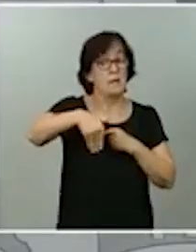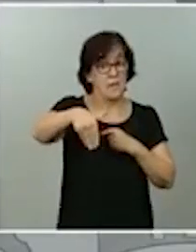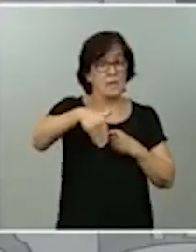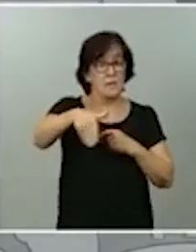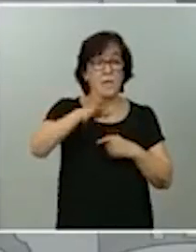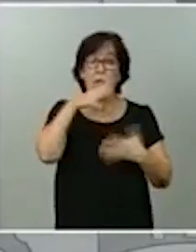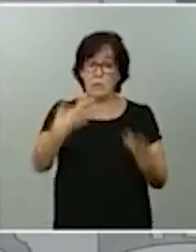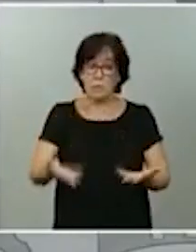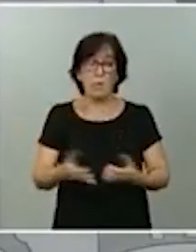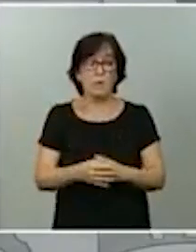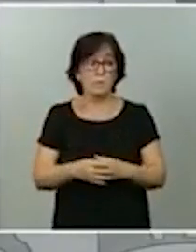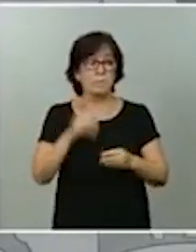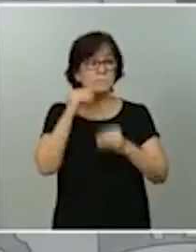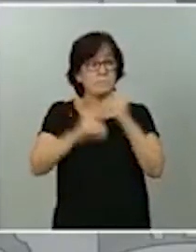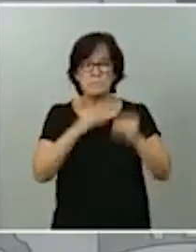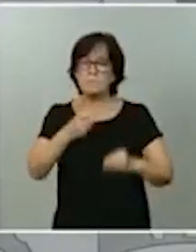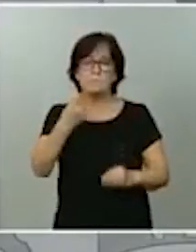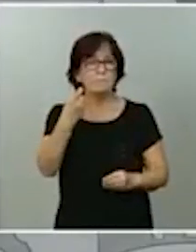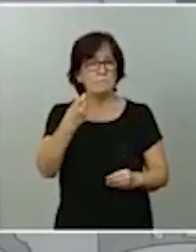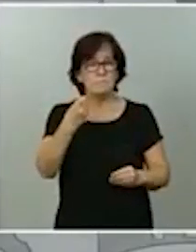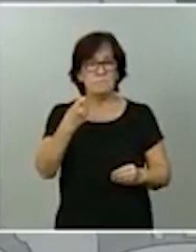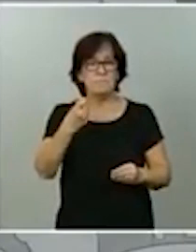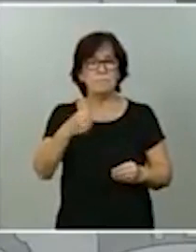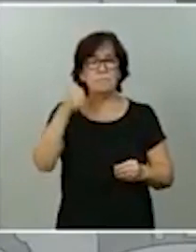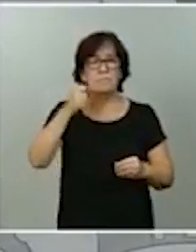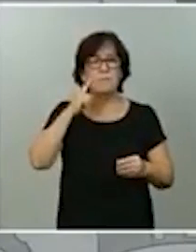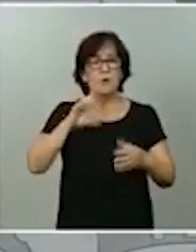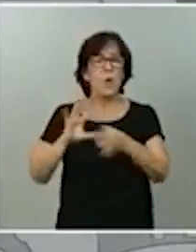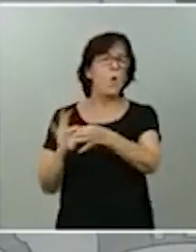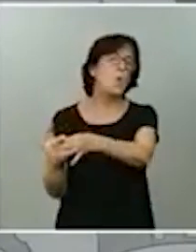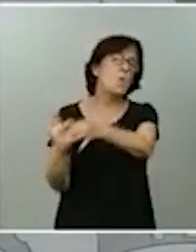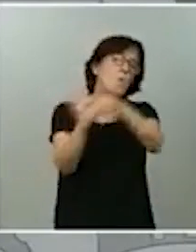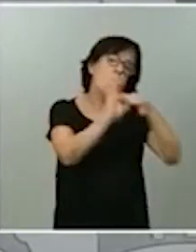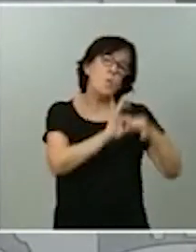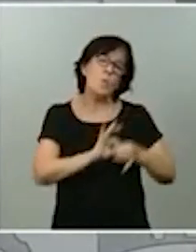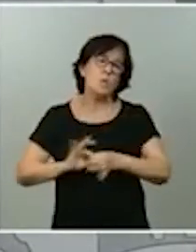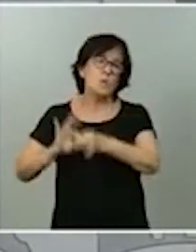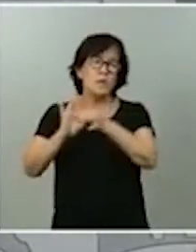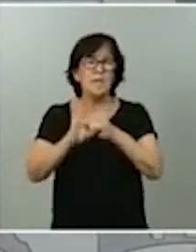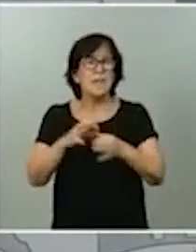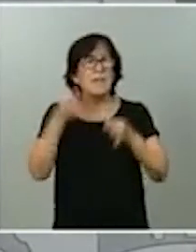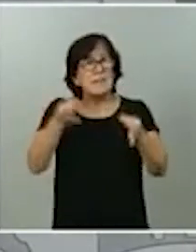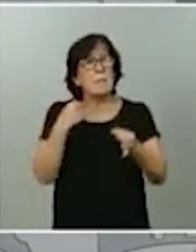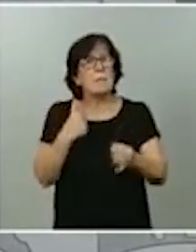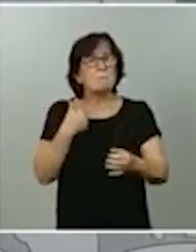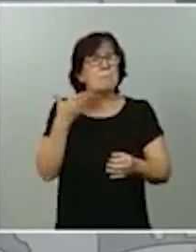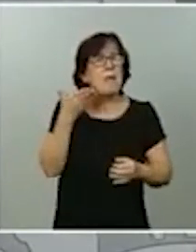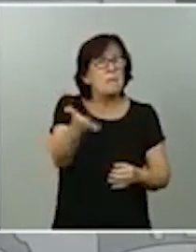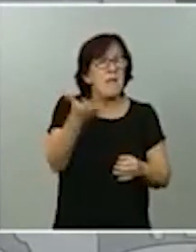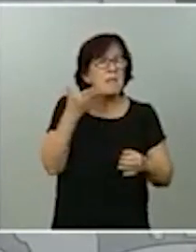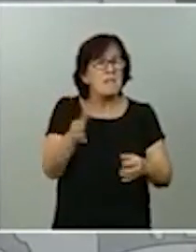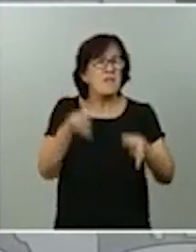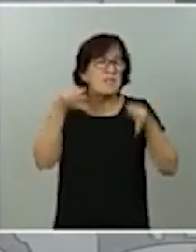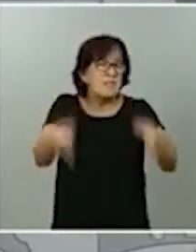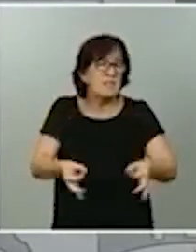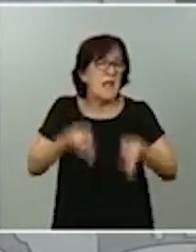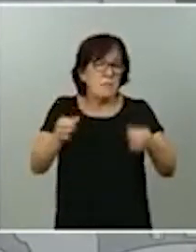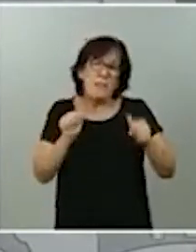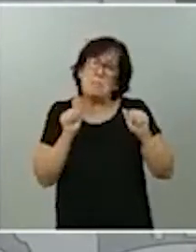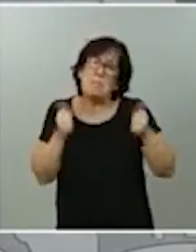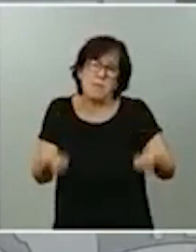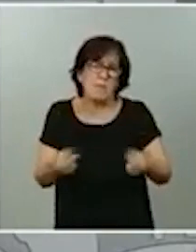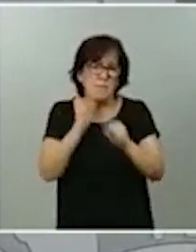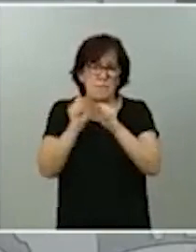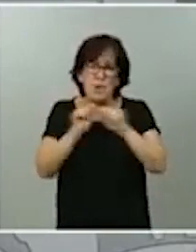eso se hace más necesaria que nunca la unidad, a la cual he apelado siempre desde el principio de la pandemia. Unidad